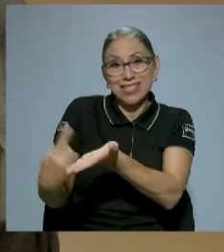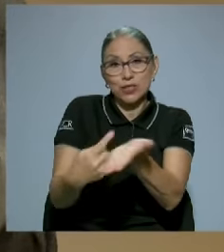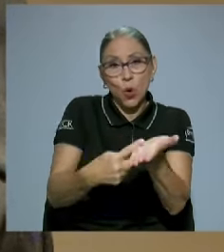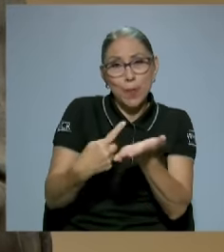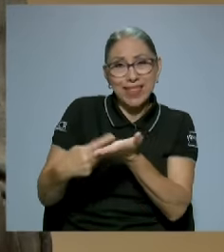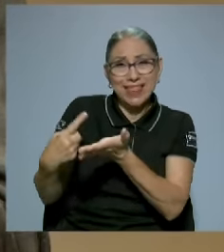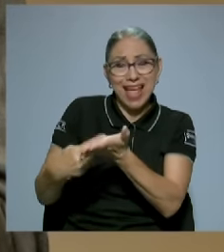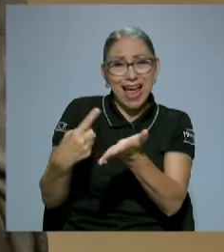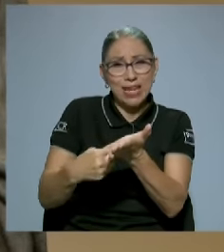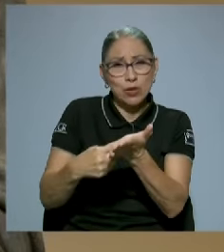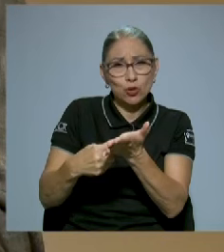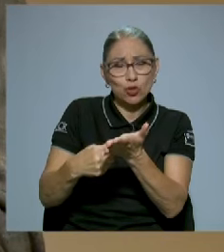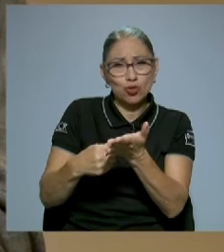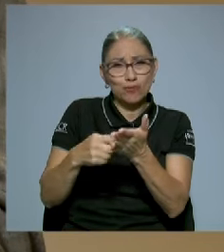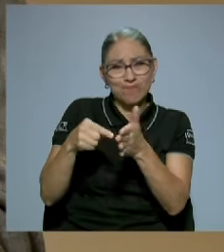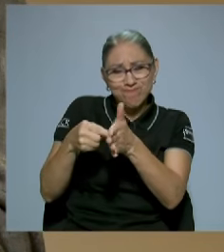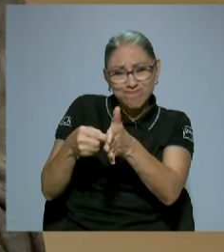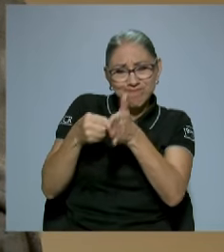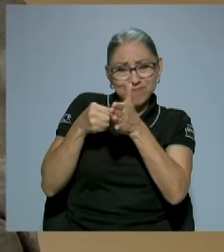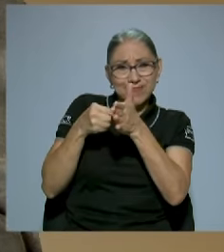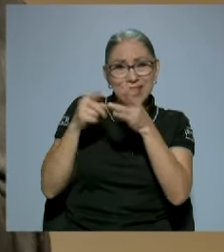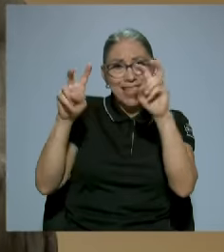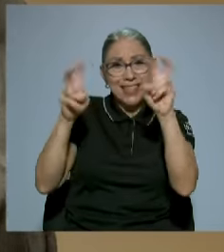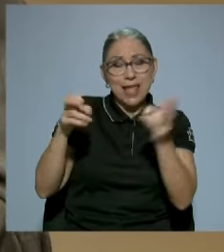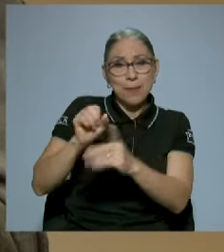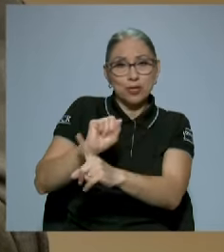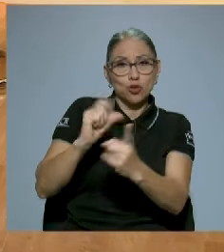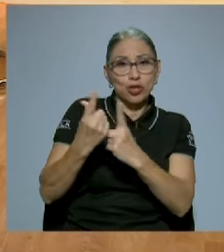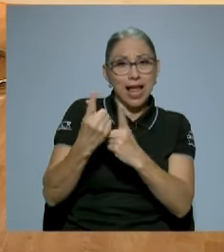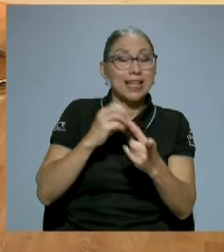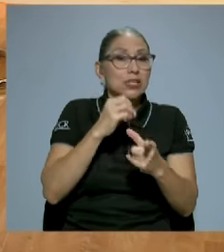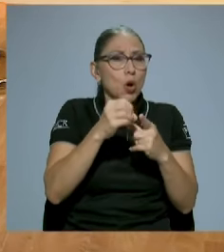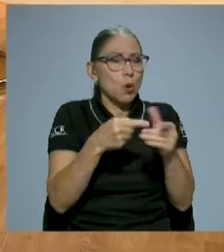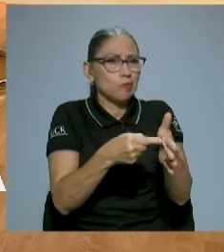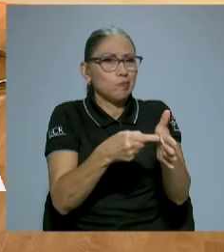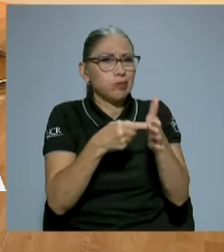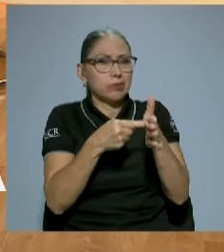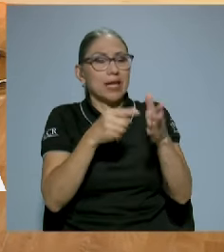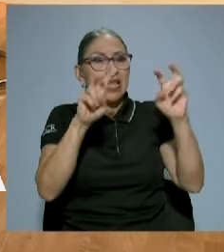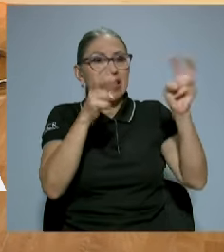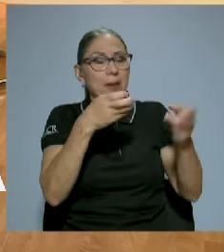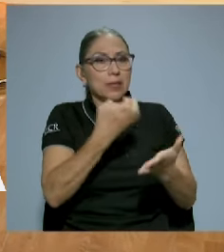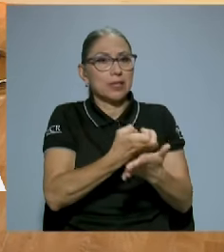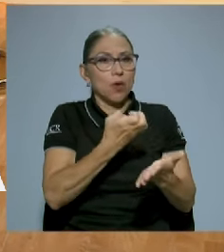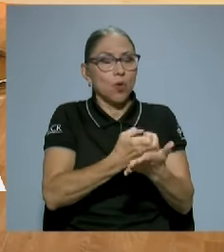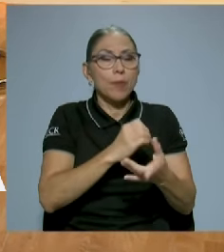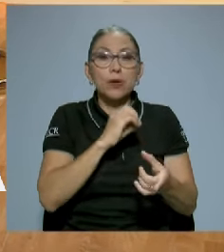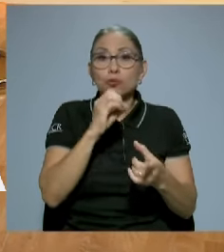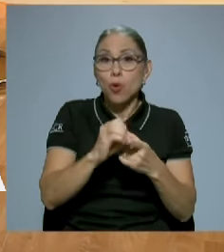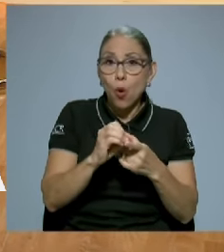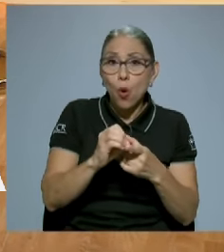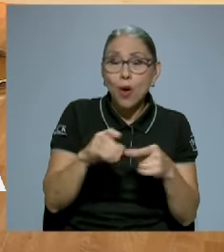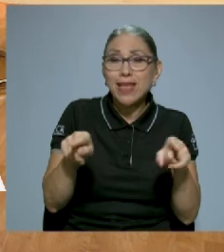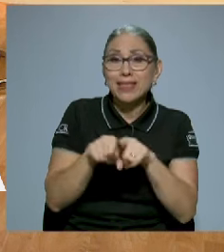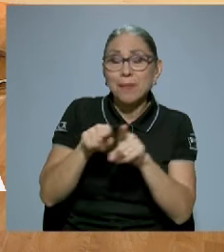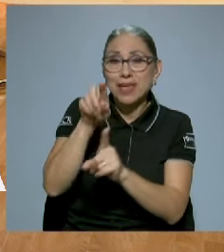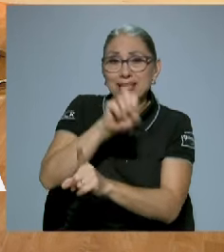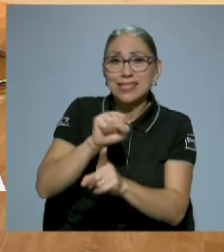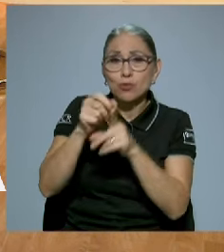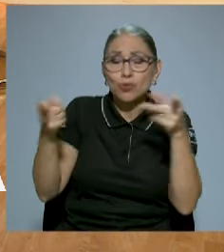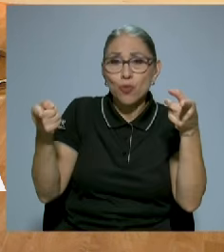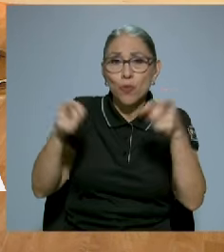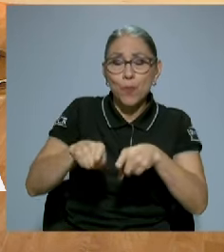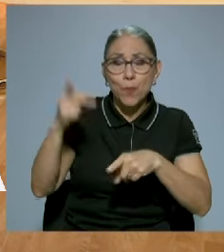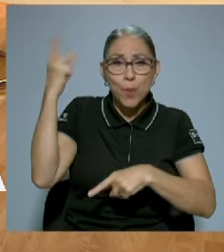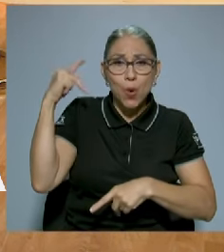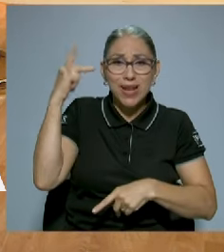temas, por ejemplo, los sociales que se discutían, o los temas económicos, o inclusive la coyuntura política que se